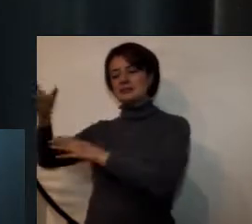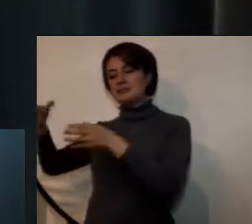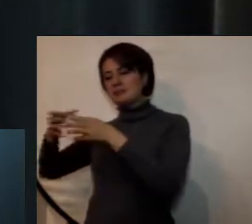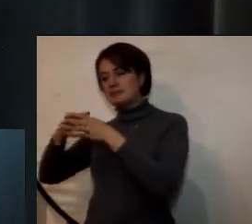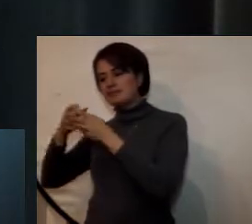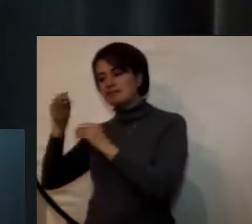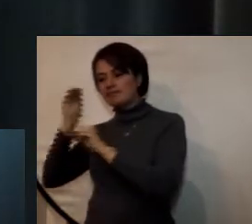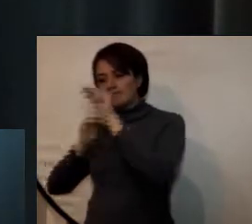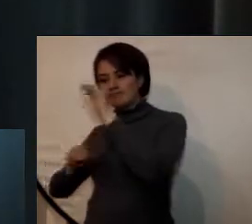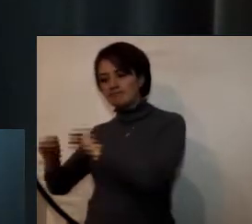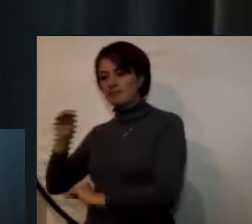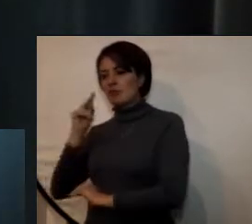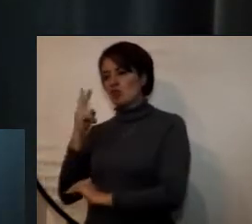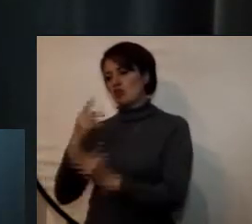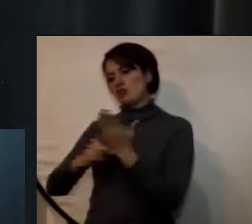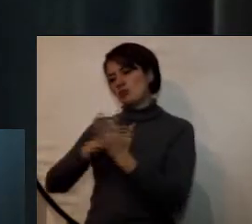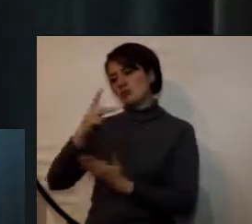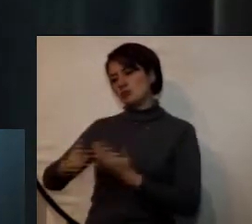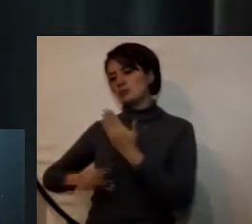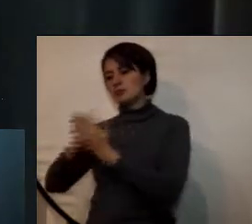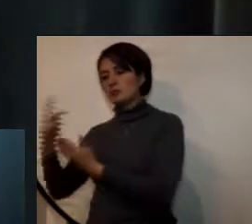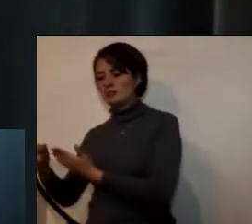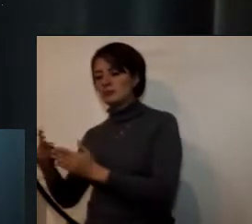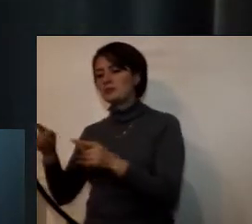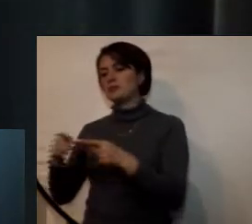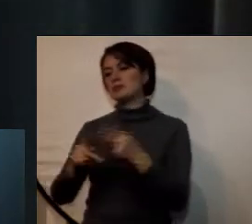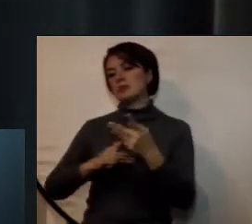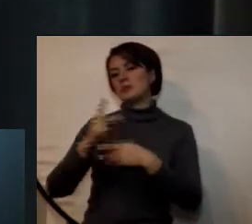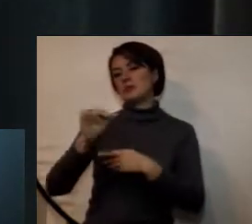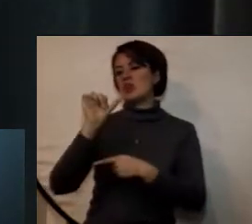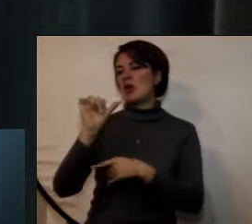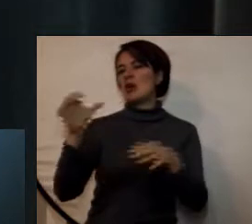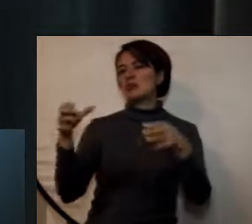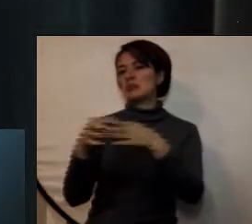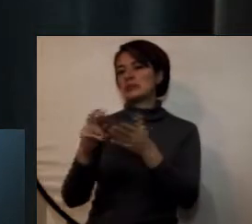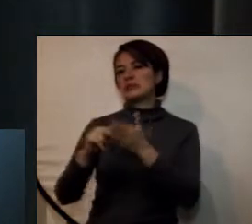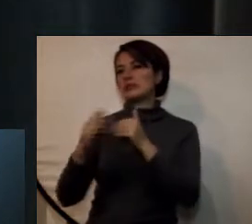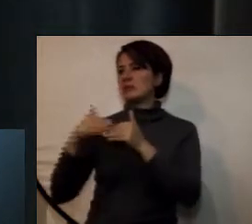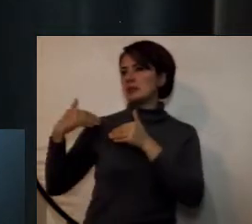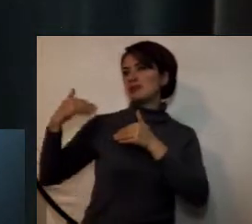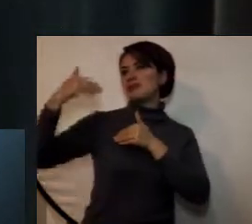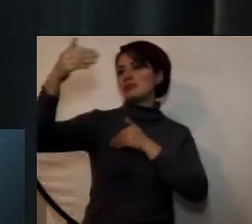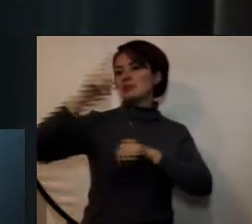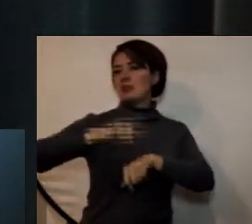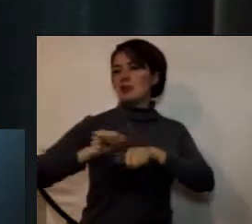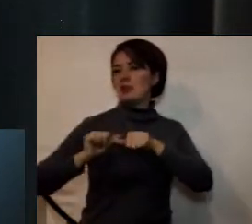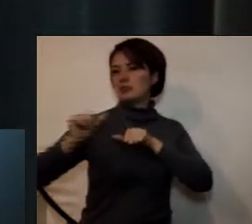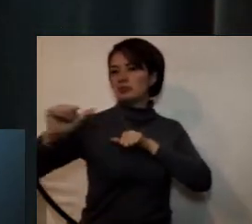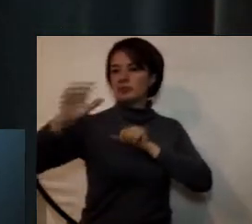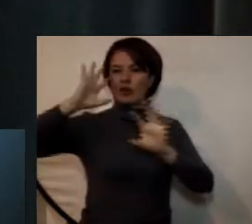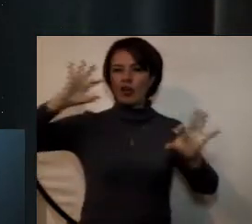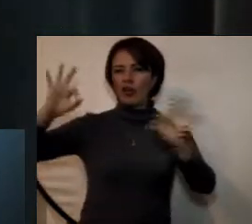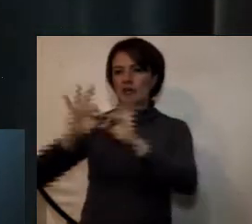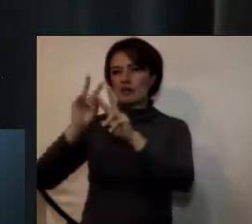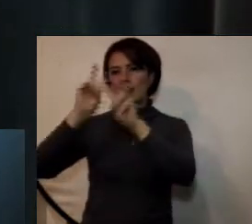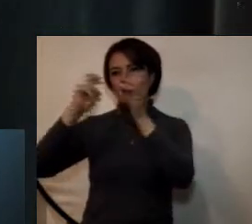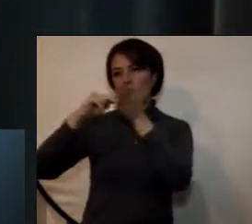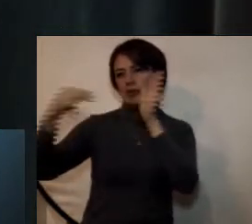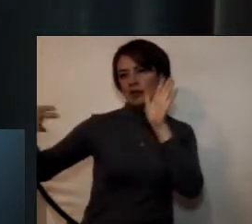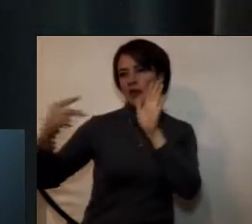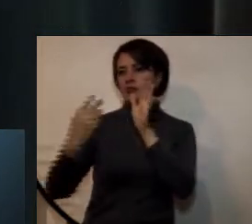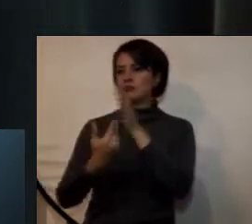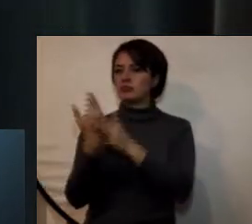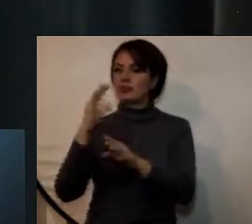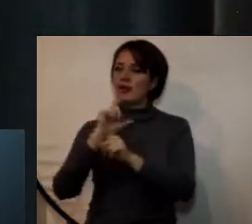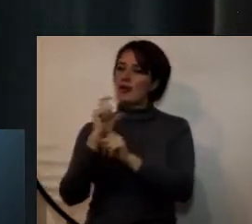diseñado dos tipos de proyectos proyectos tipo A que son de largo alcance propiamente enfocados hacia las tecnologías de